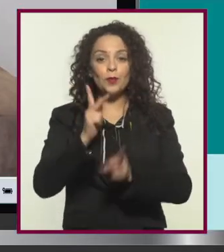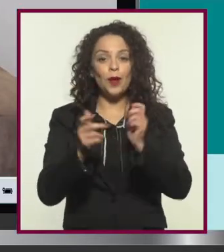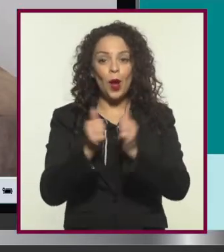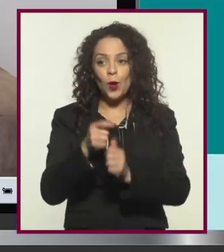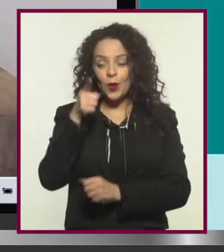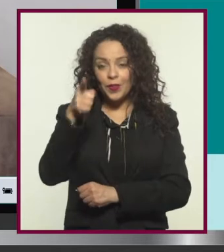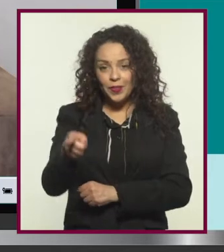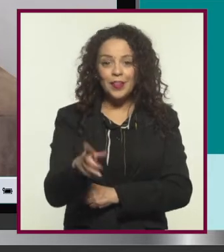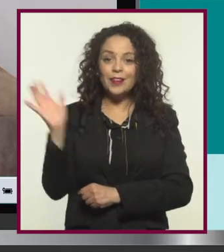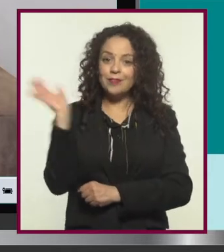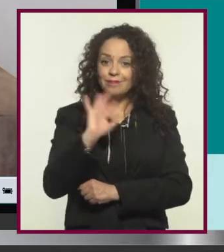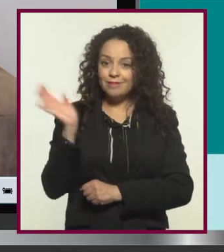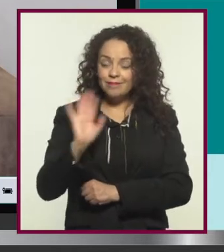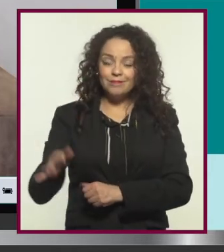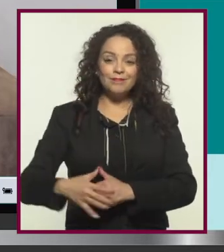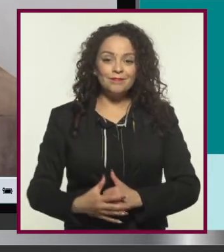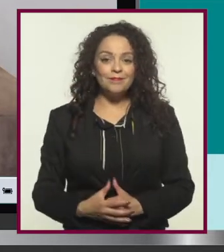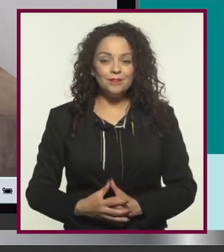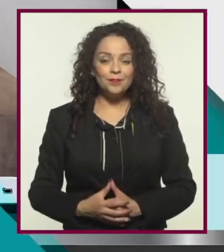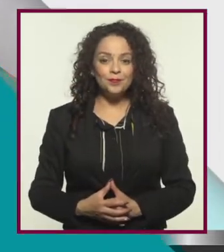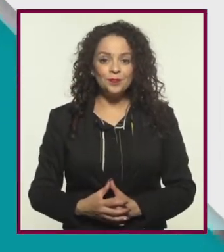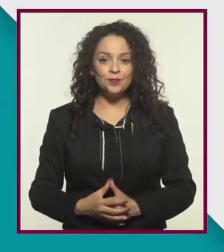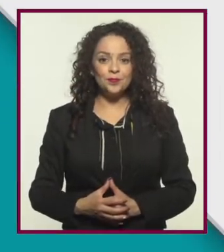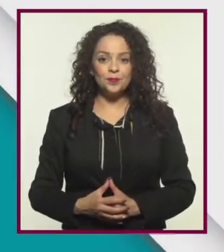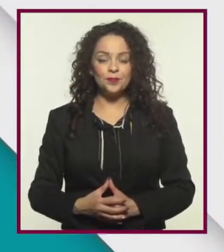platicar contigo. Nos vemos, bye. Bye.